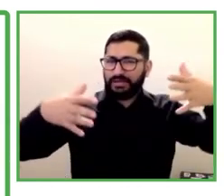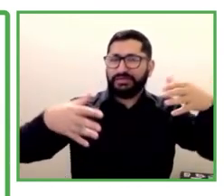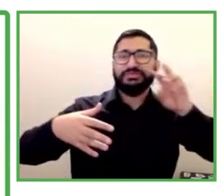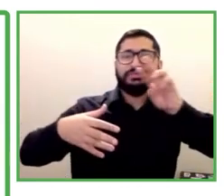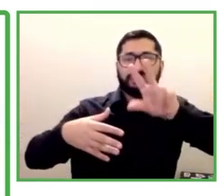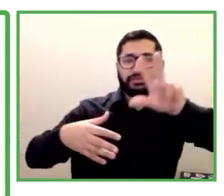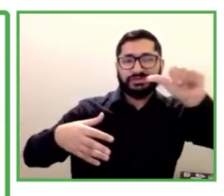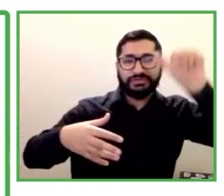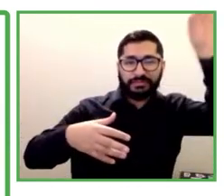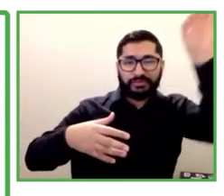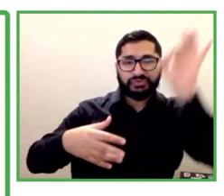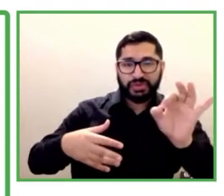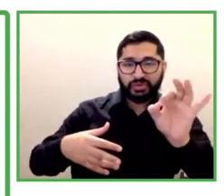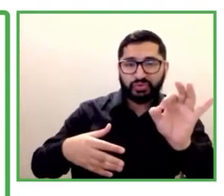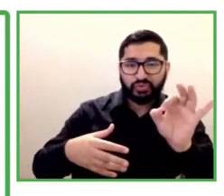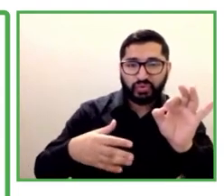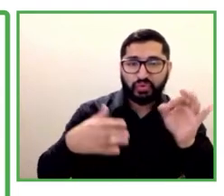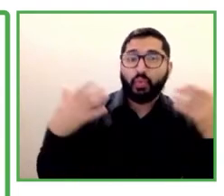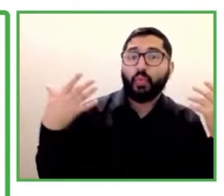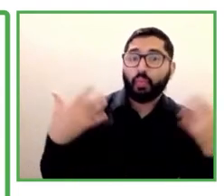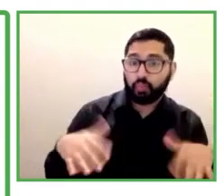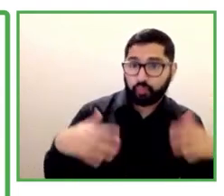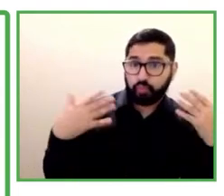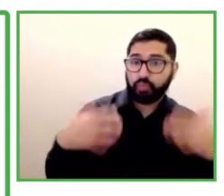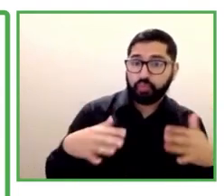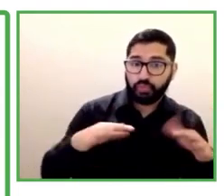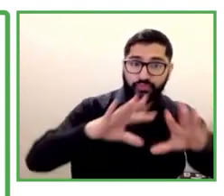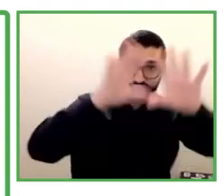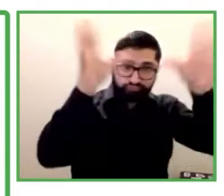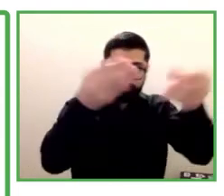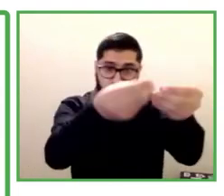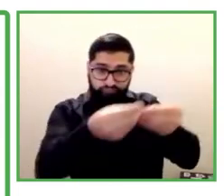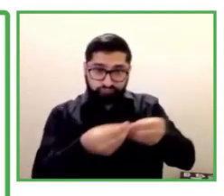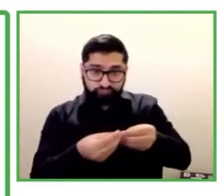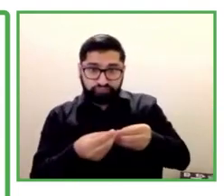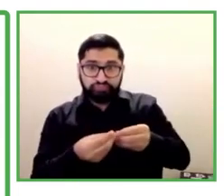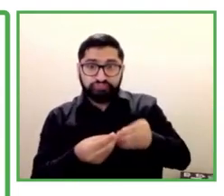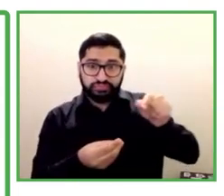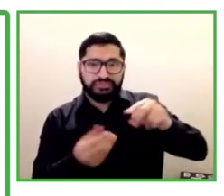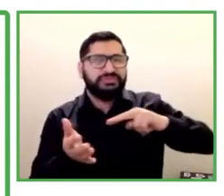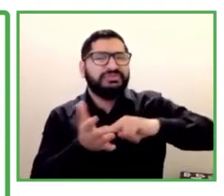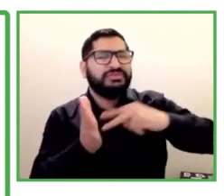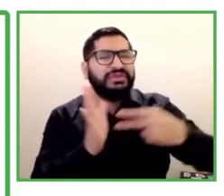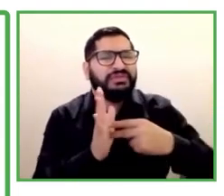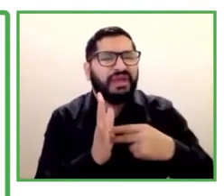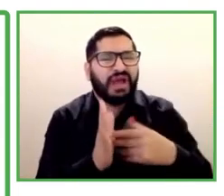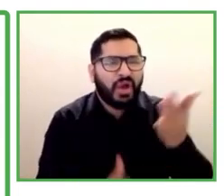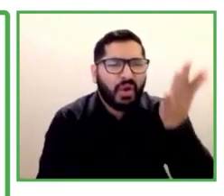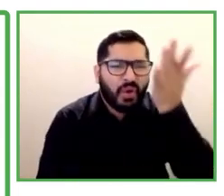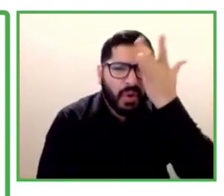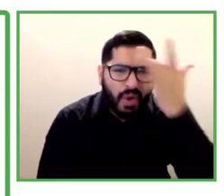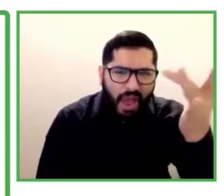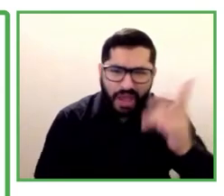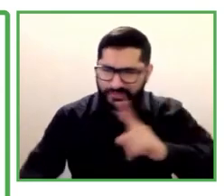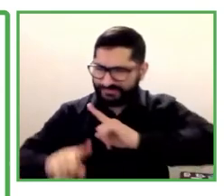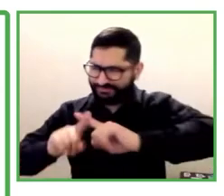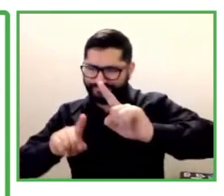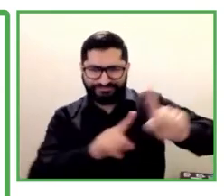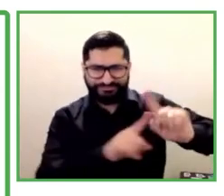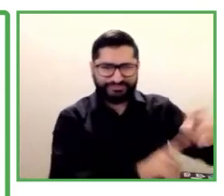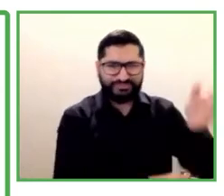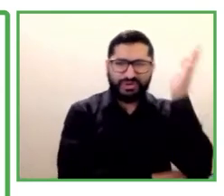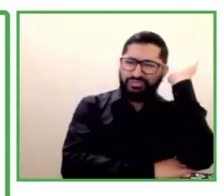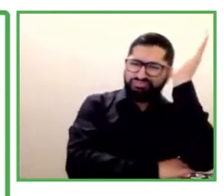crisis. Esto puede ser atribuido a una serie de webinars y diferentes programas que